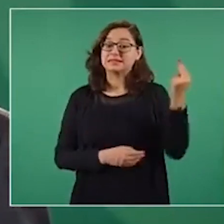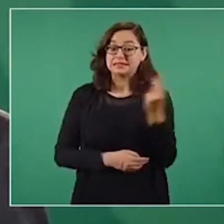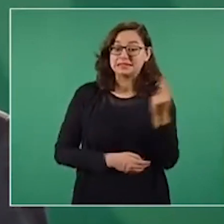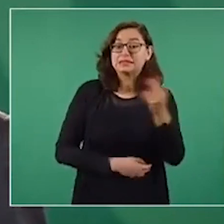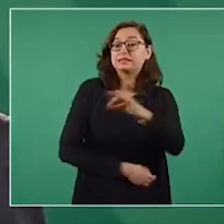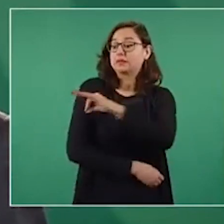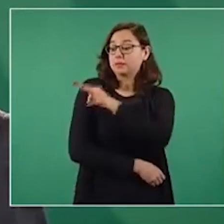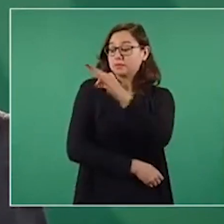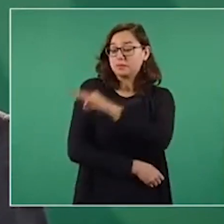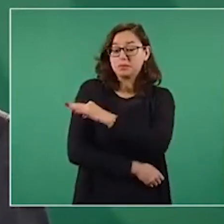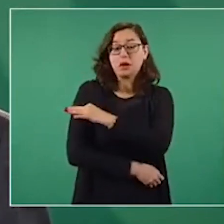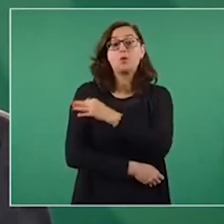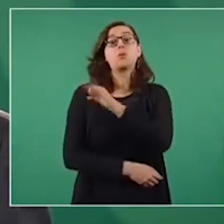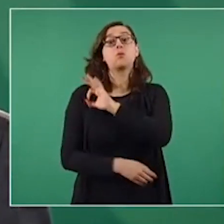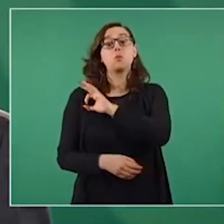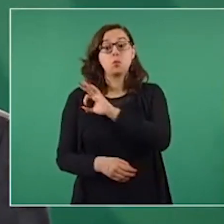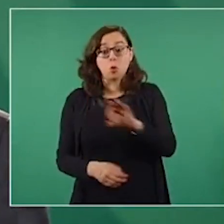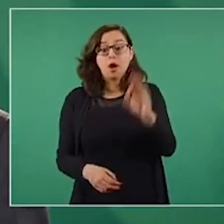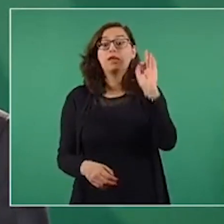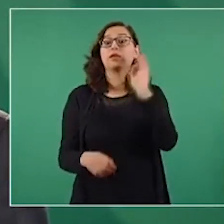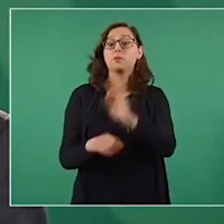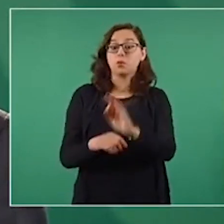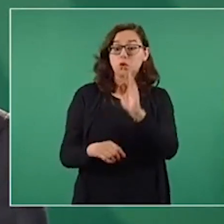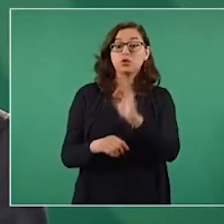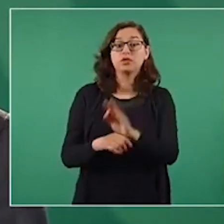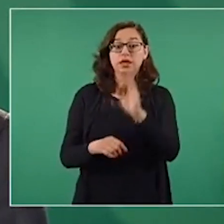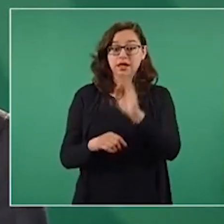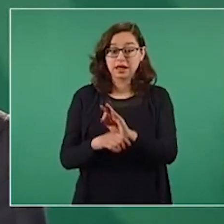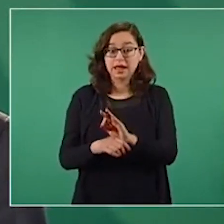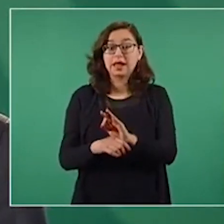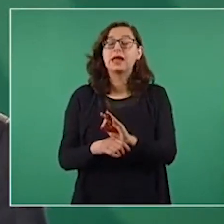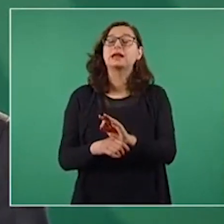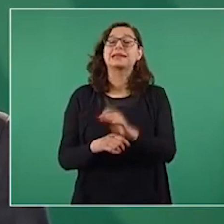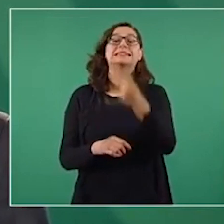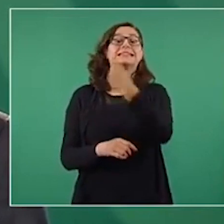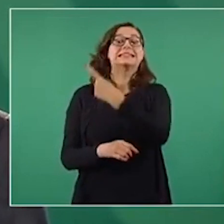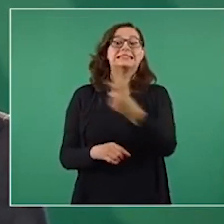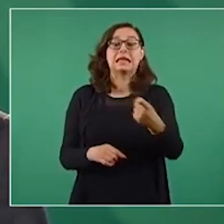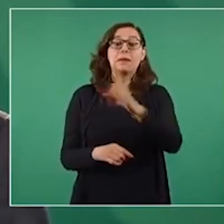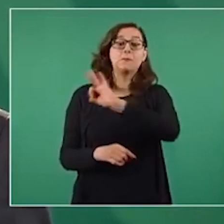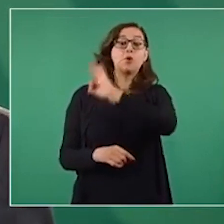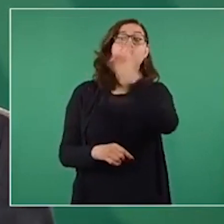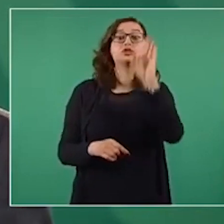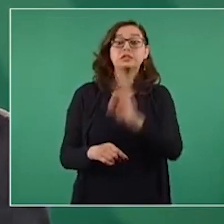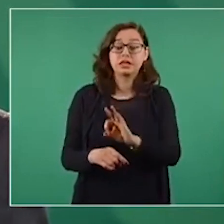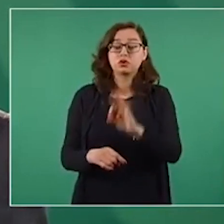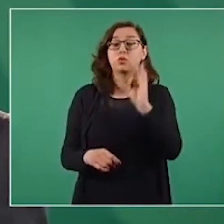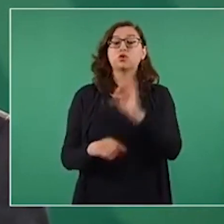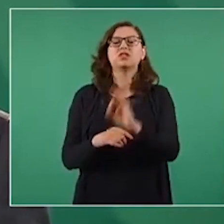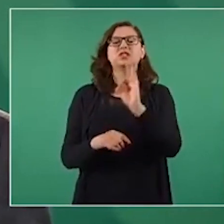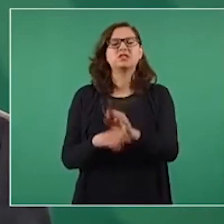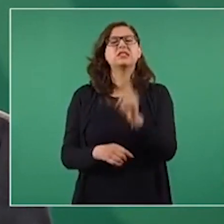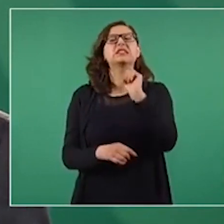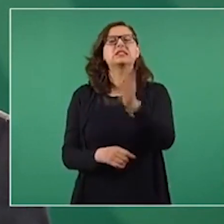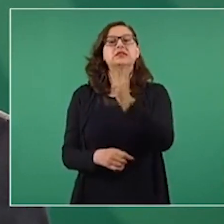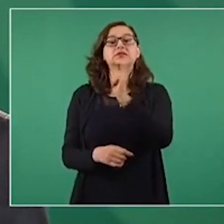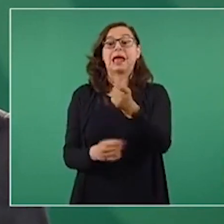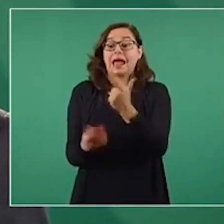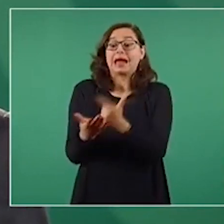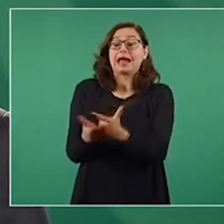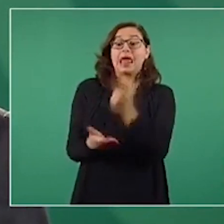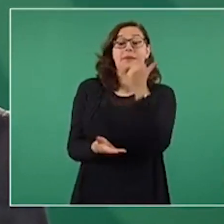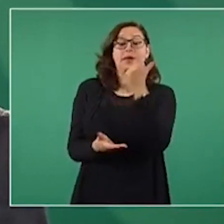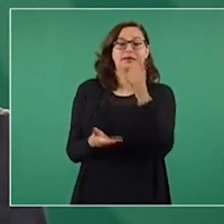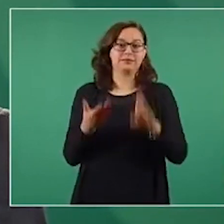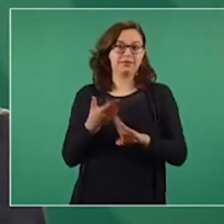protecciones hasta del 100 por ciento contra la posibilidad de tener casos graves y desde luego contra el